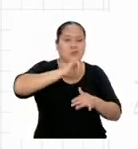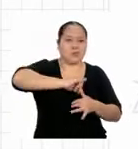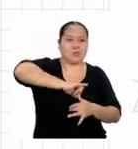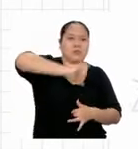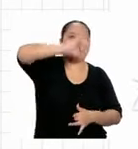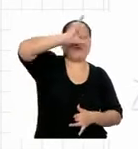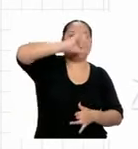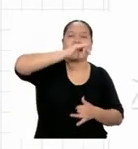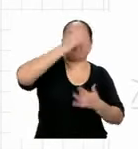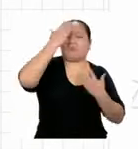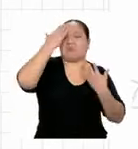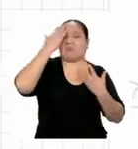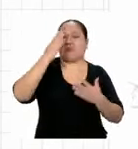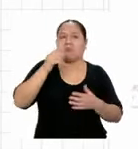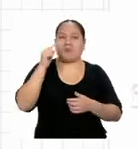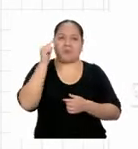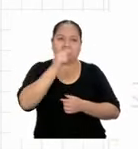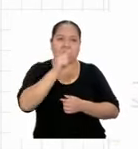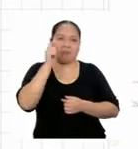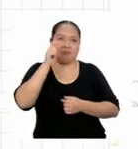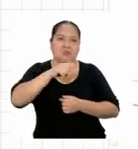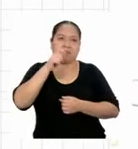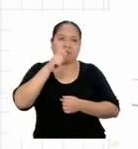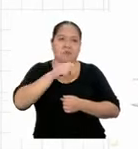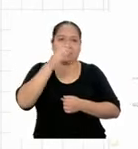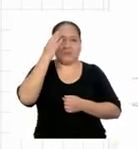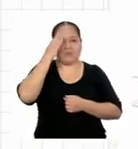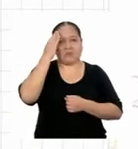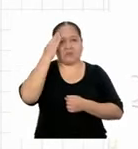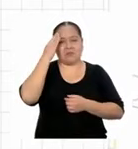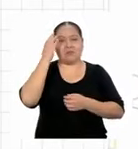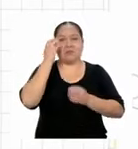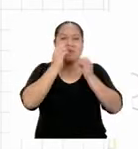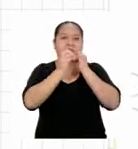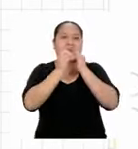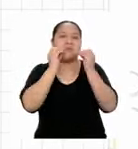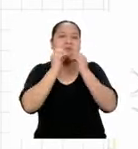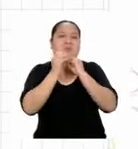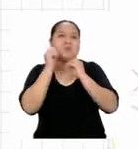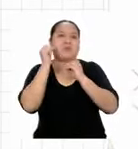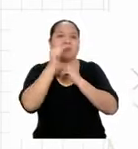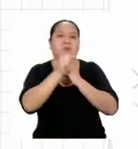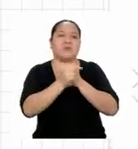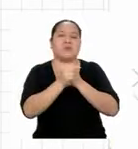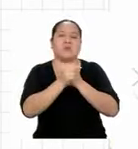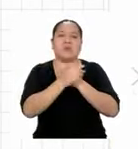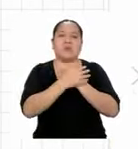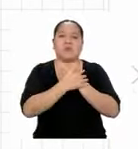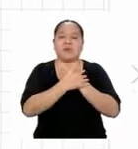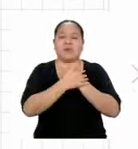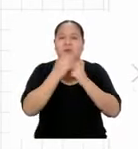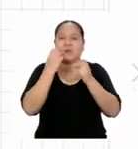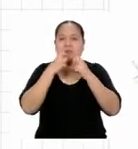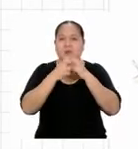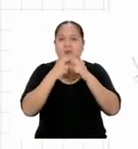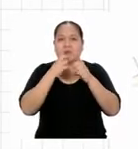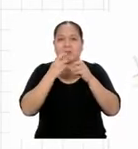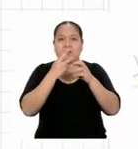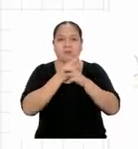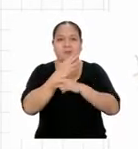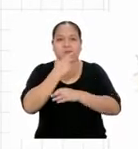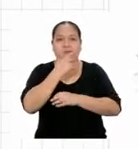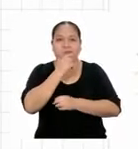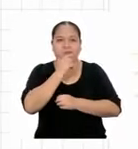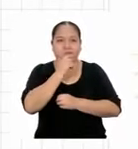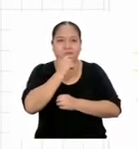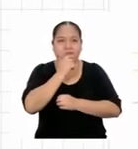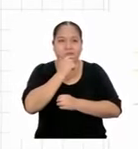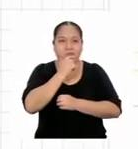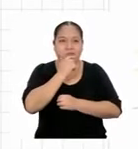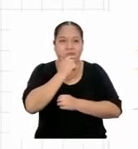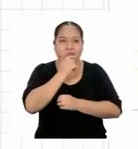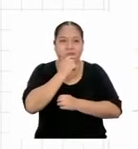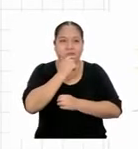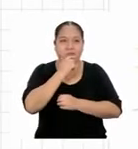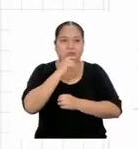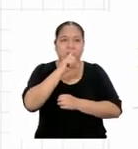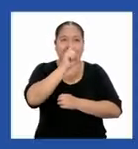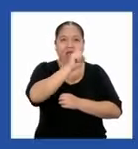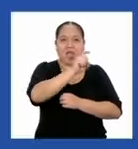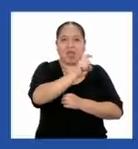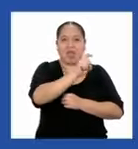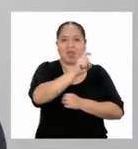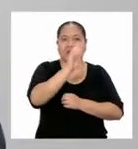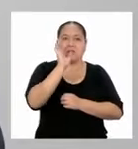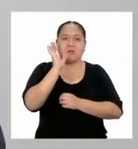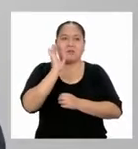el edificio, que es lo que necesito saber para resolver el misterio matemático. Mientras tanto, le colocaré una X